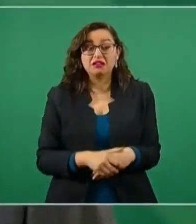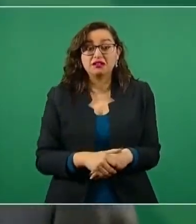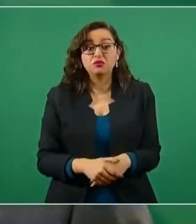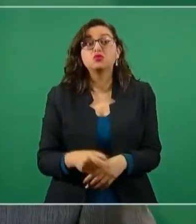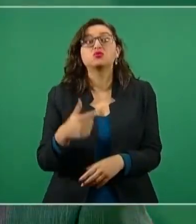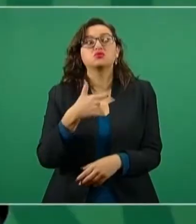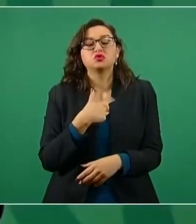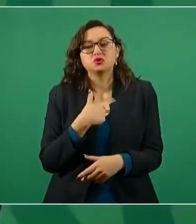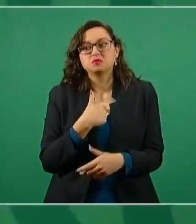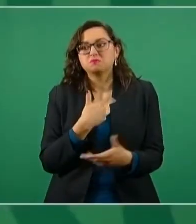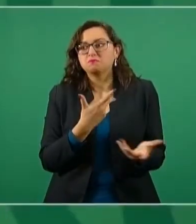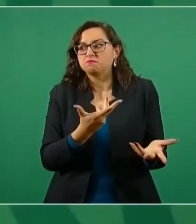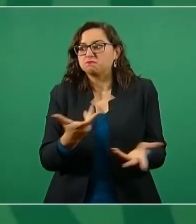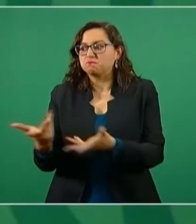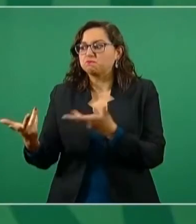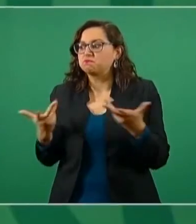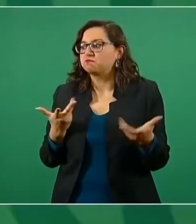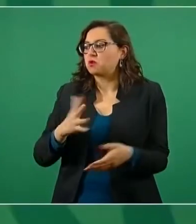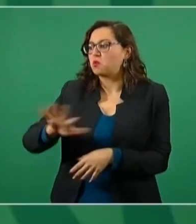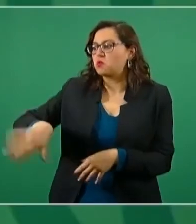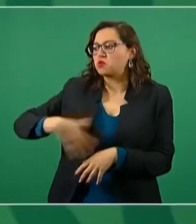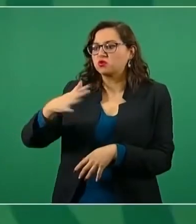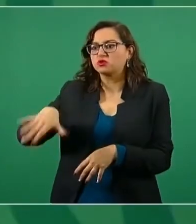costales de bacal.